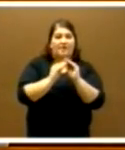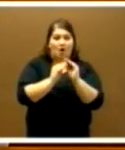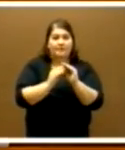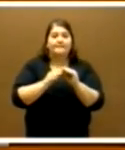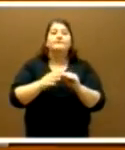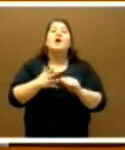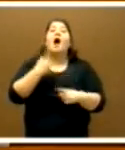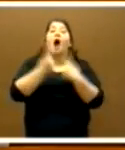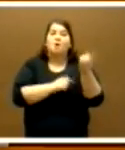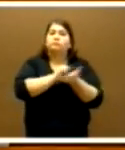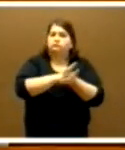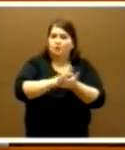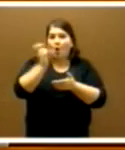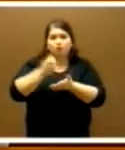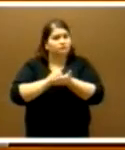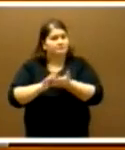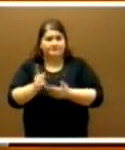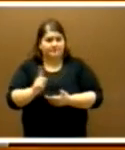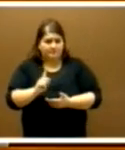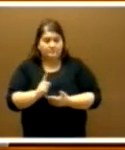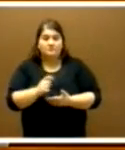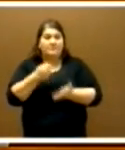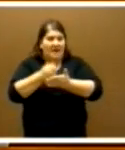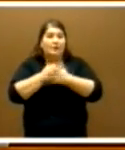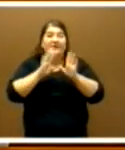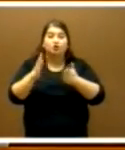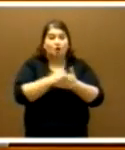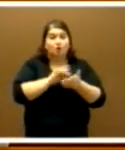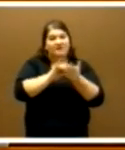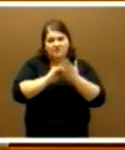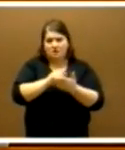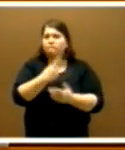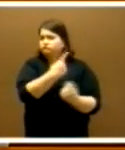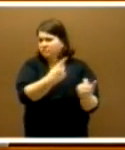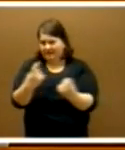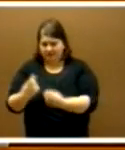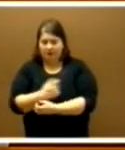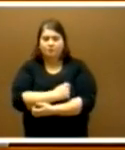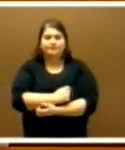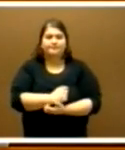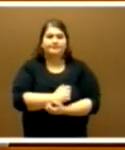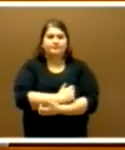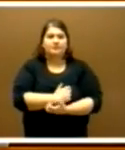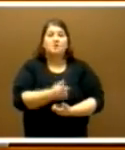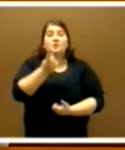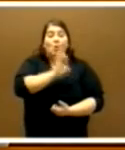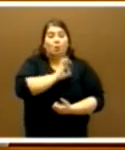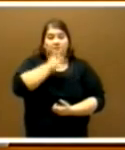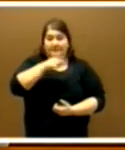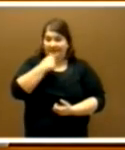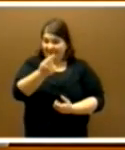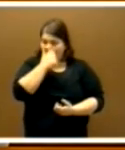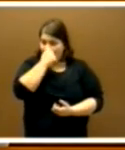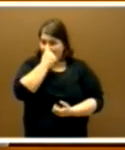algunos son gratuitos, y otros no, pero seguro que todos son necesarios. ¿Dice usted también que son